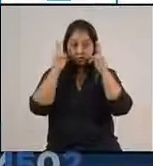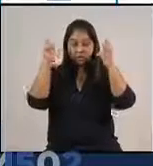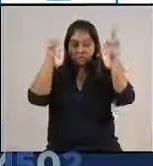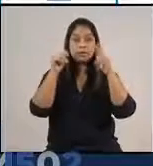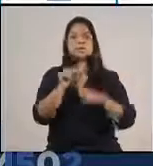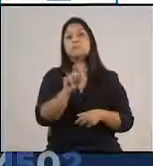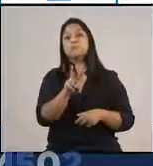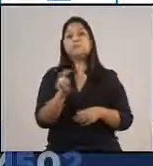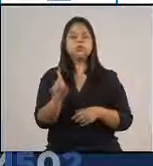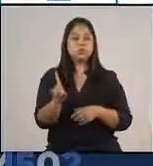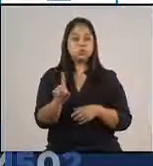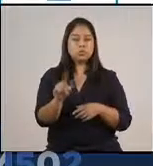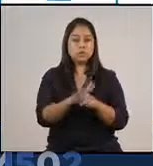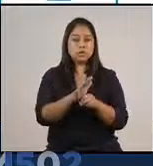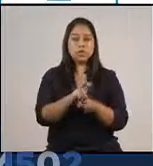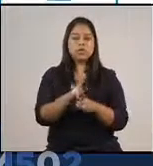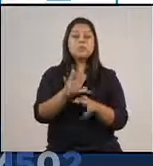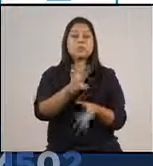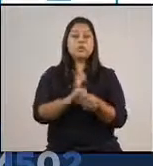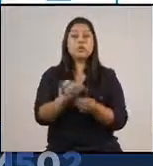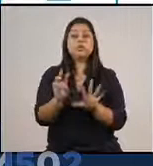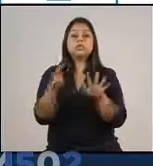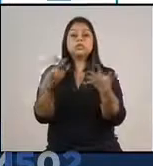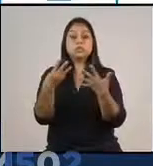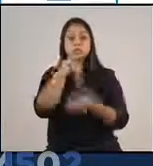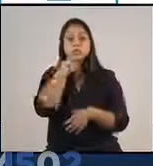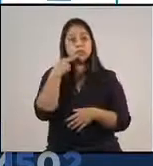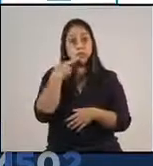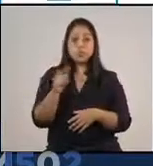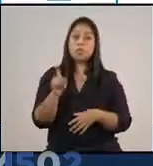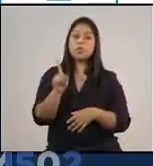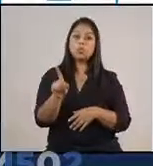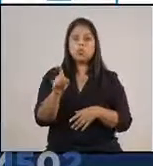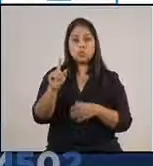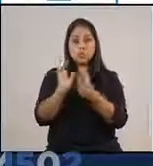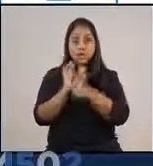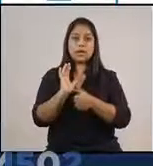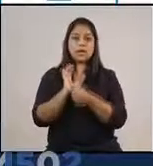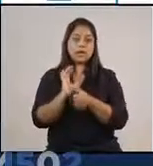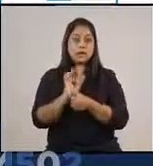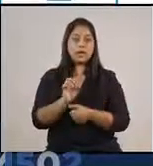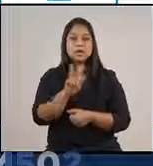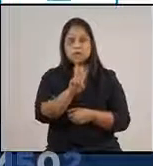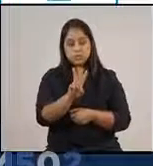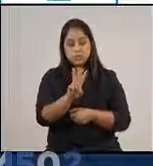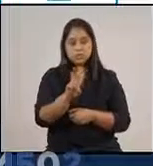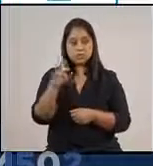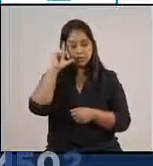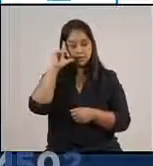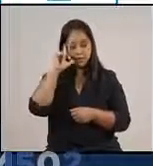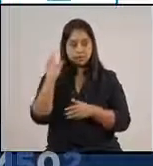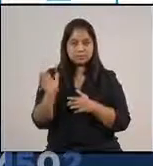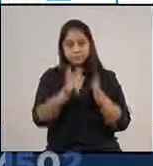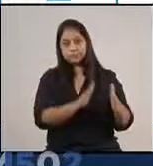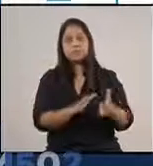son 21 municipios, de los cuales 18 están en alerta roja, 1 en alerta anaranjada y 2 más en alerta amarilla.